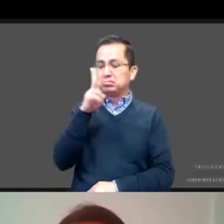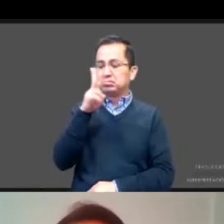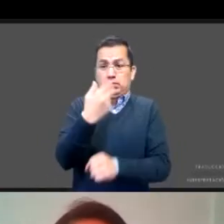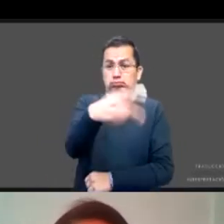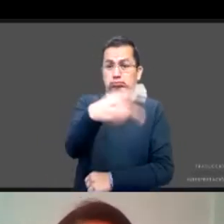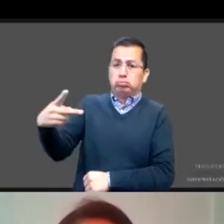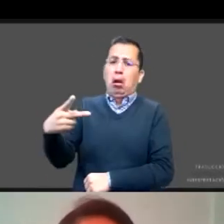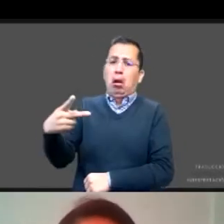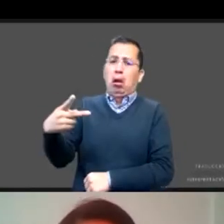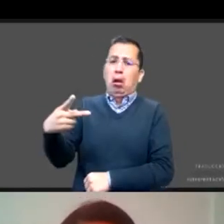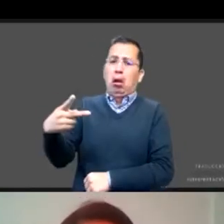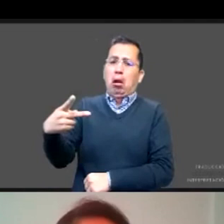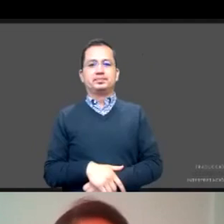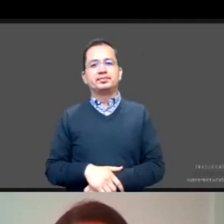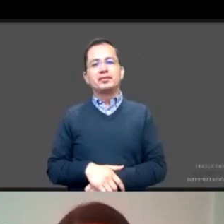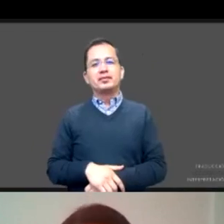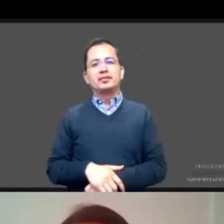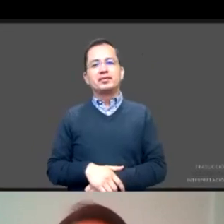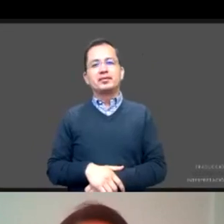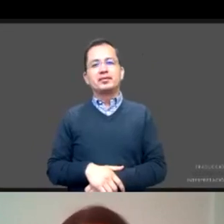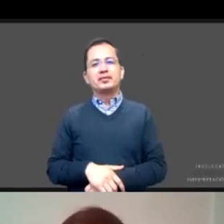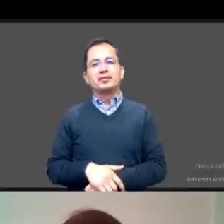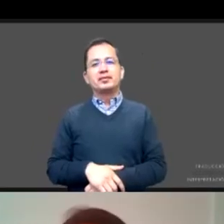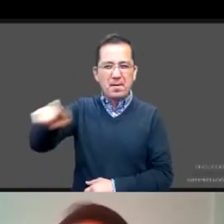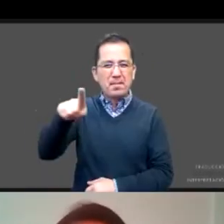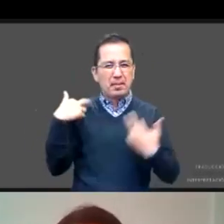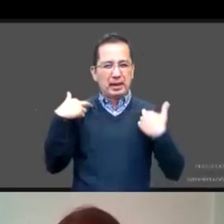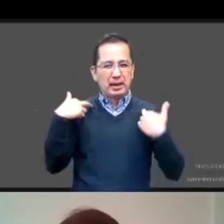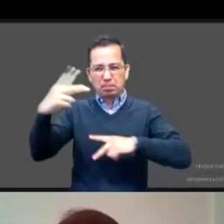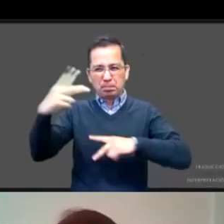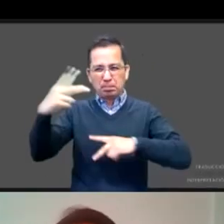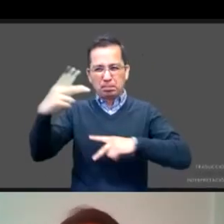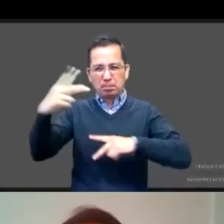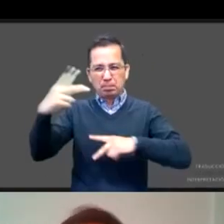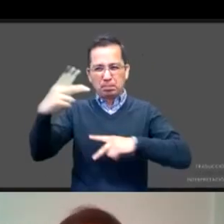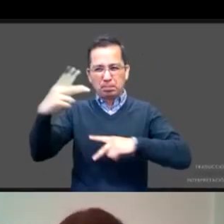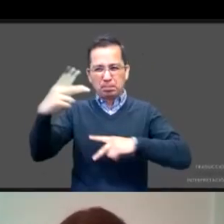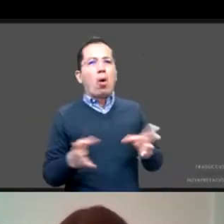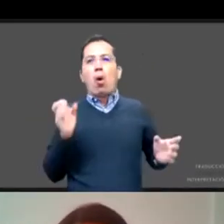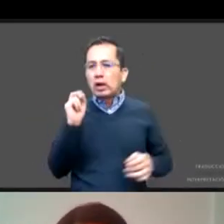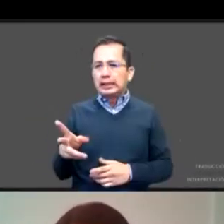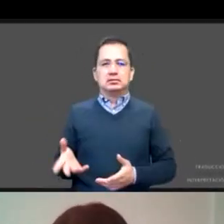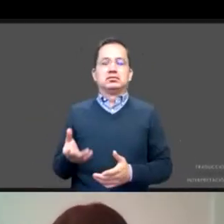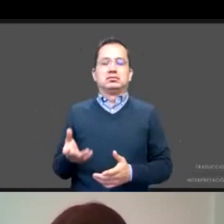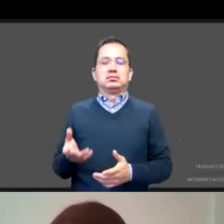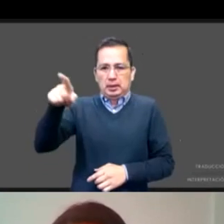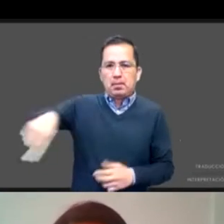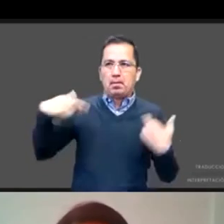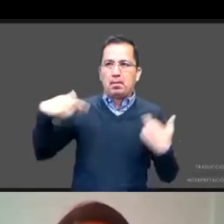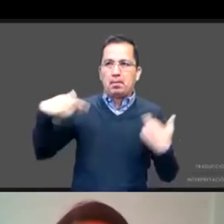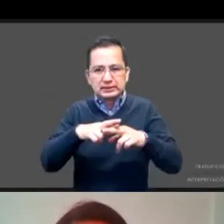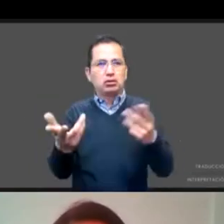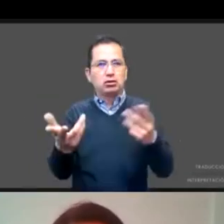Cómo a nosotros nos toca todo, tenemos que hacerlo y además enfrentar a los padres y además a los religiosos y además la violencia afuera. En algún momento, solo contar rápido